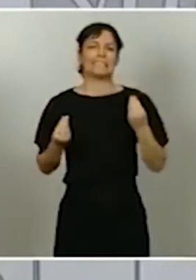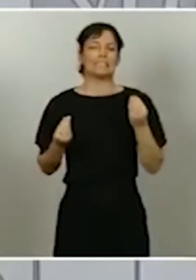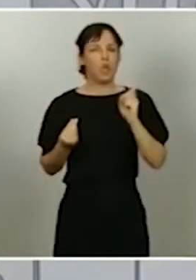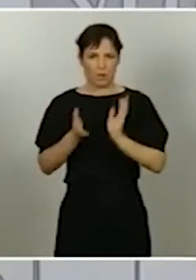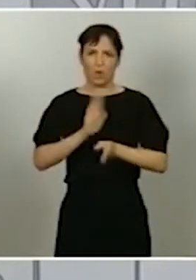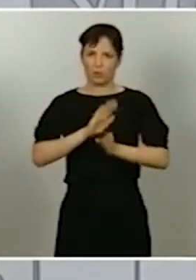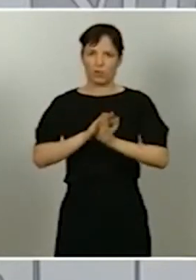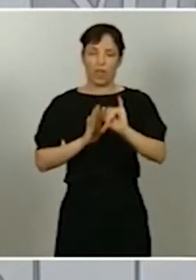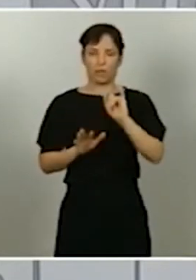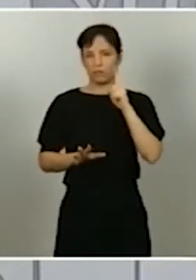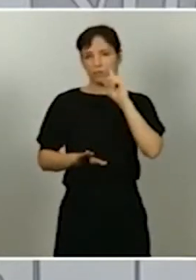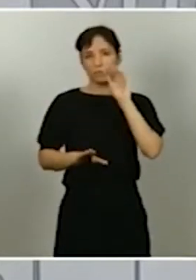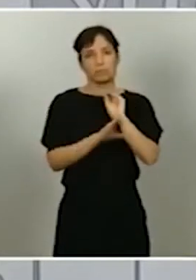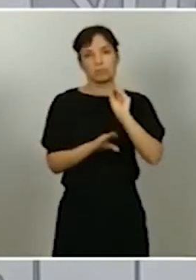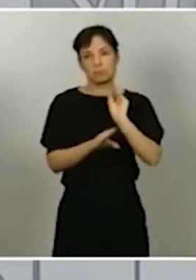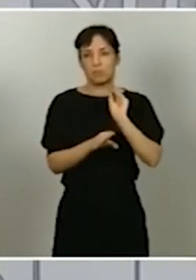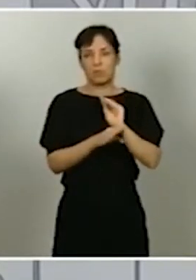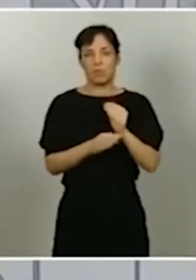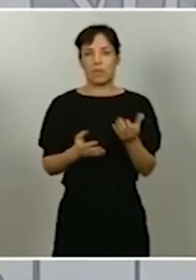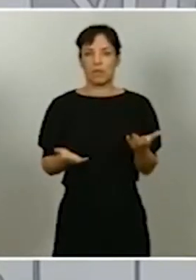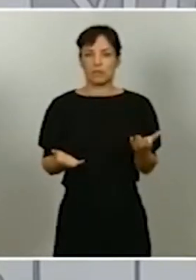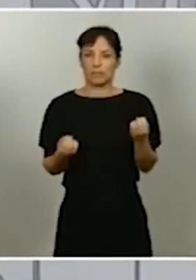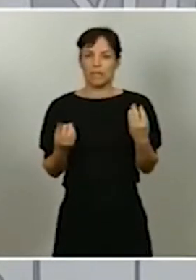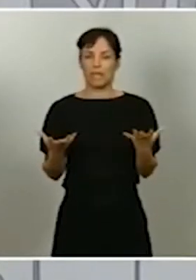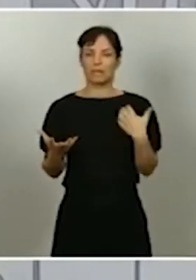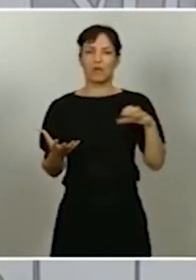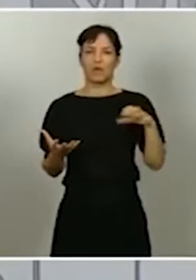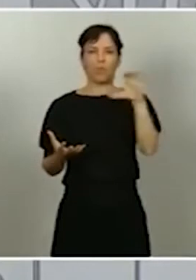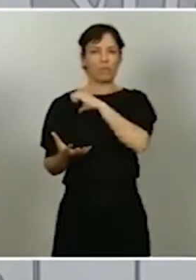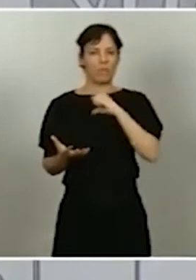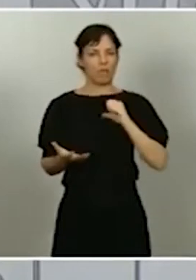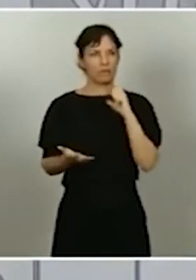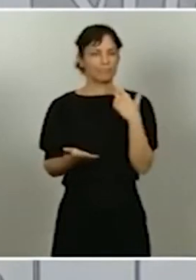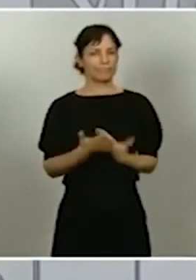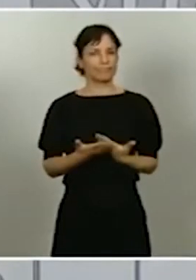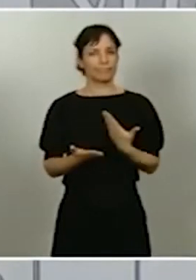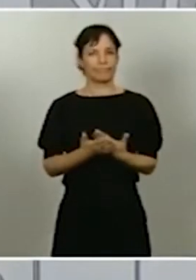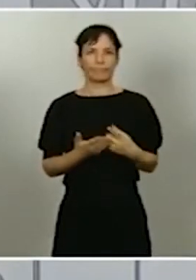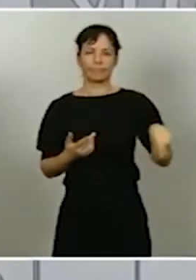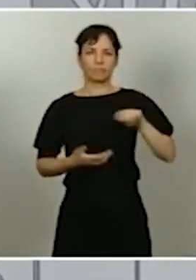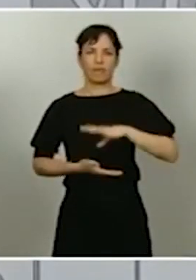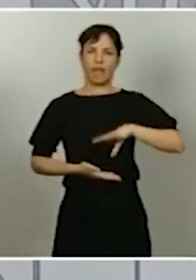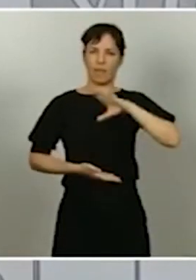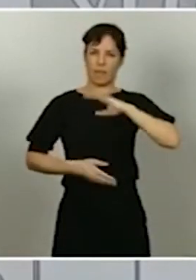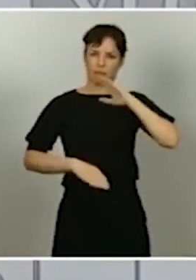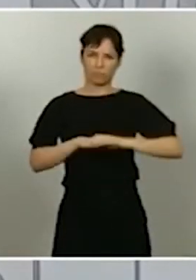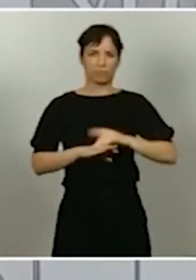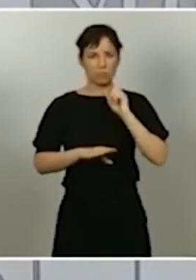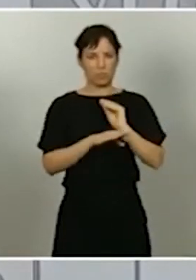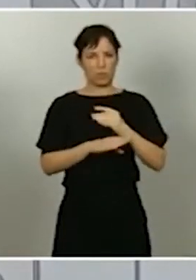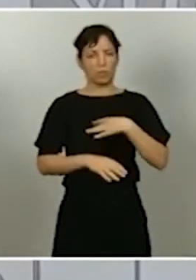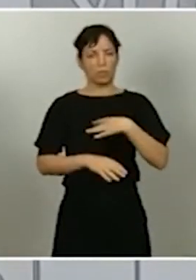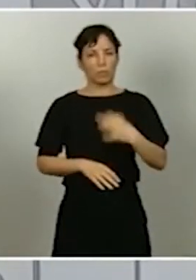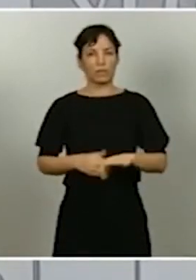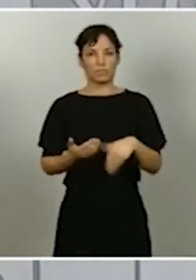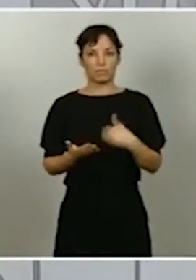es algo bueno, las comunidades están demostrando que son capaces de aplicar y que de hecho es una opción que tiene